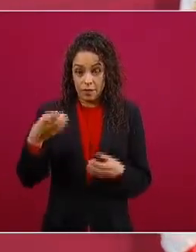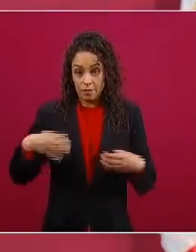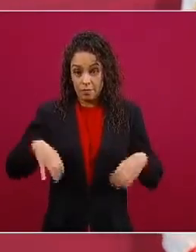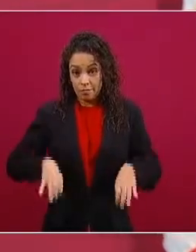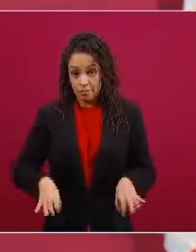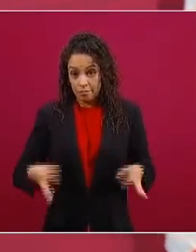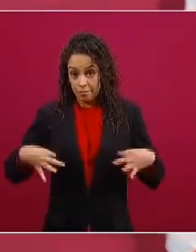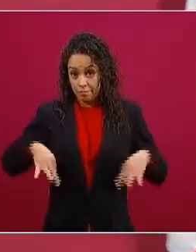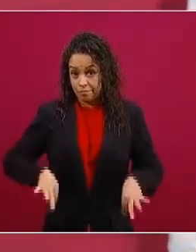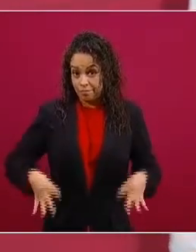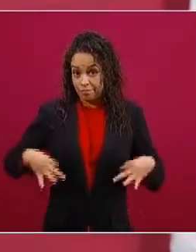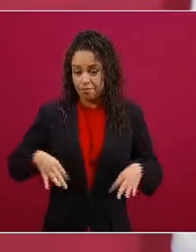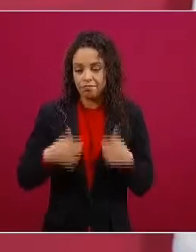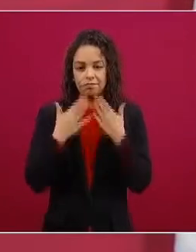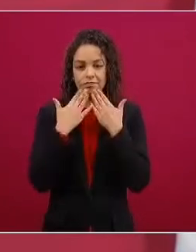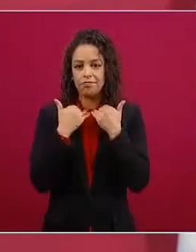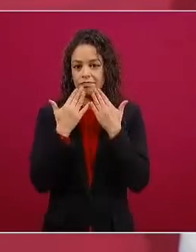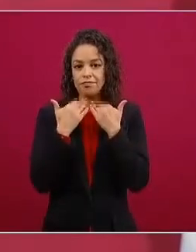entonces